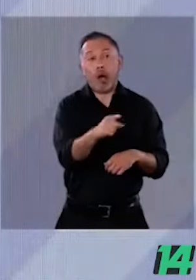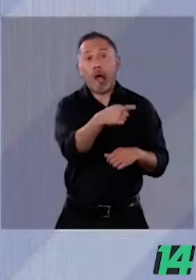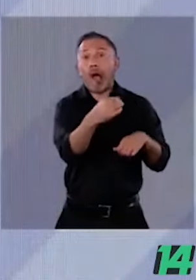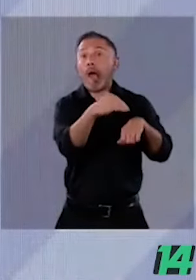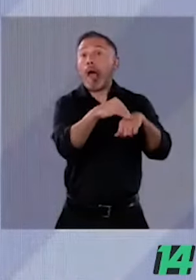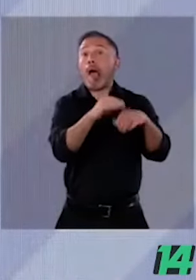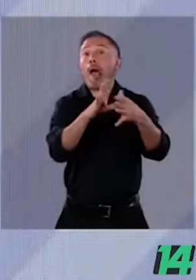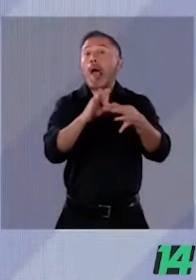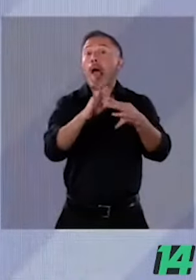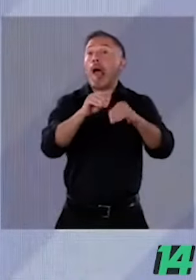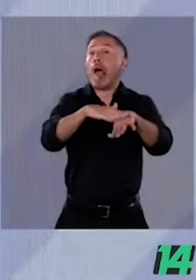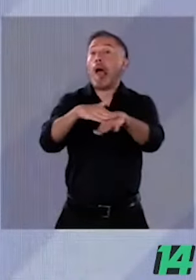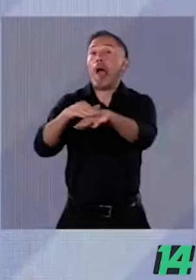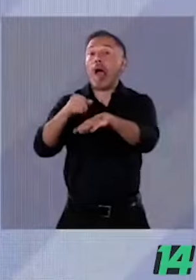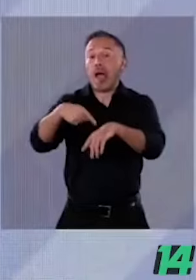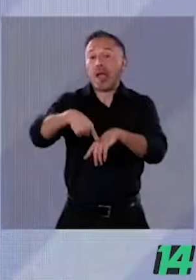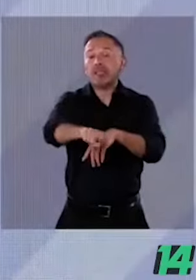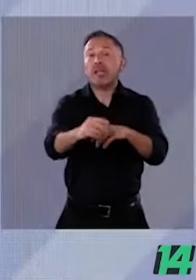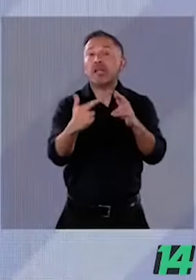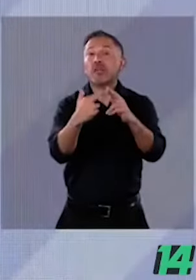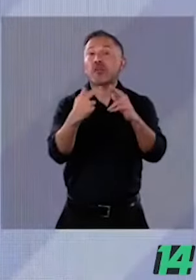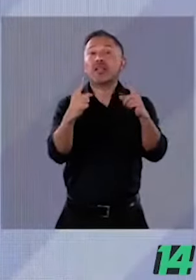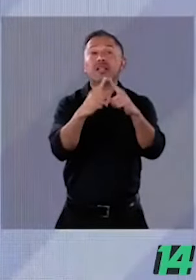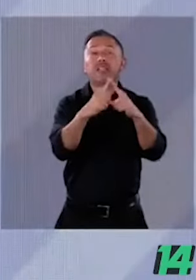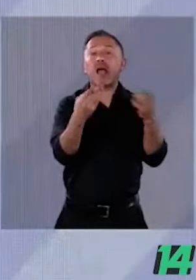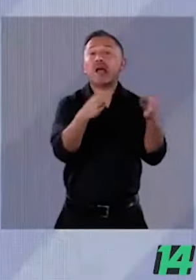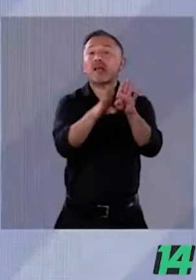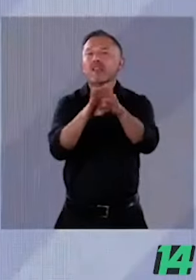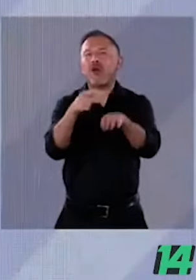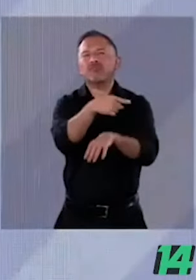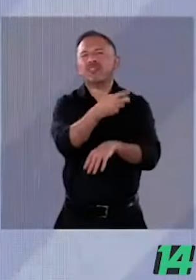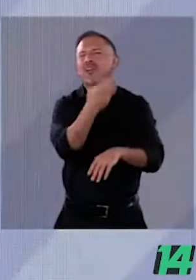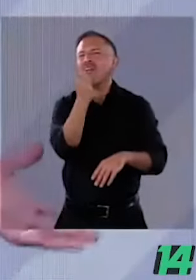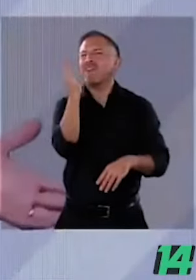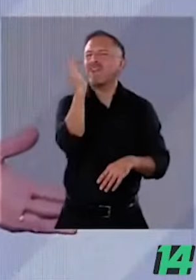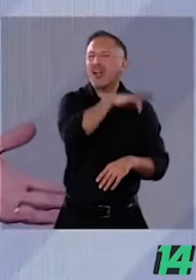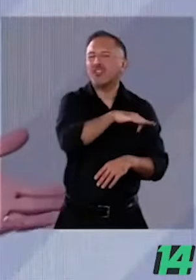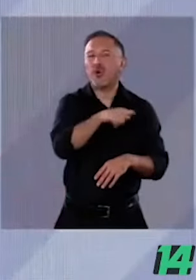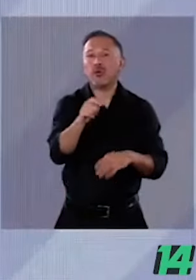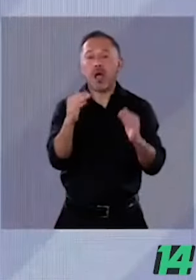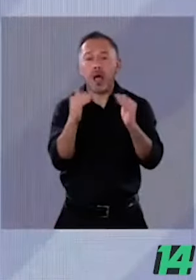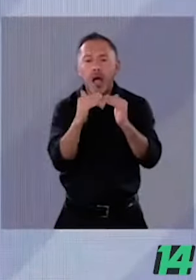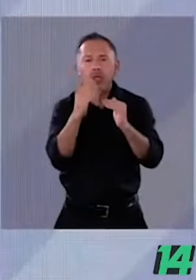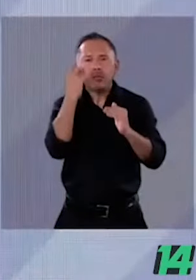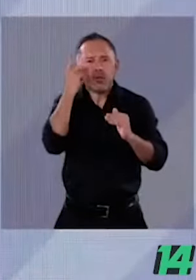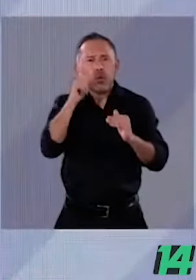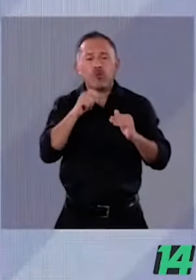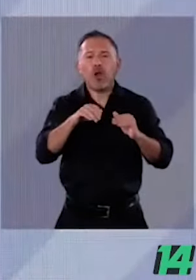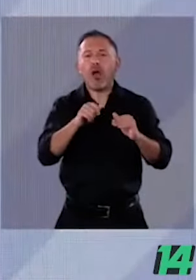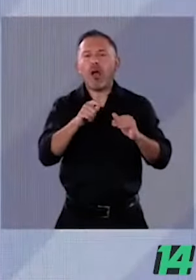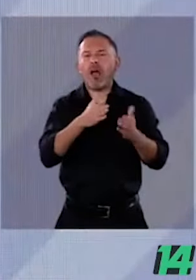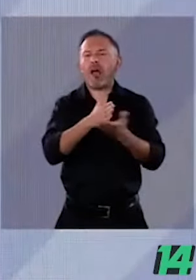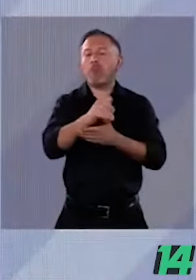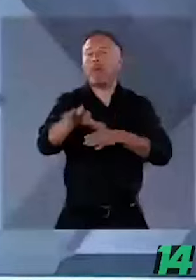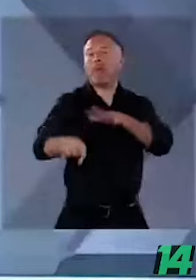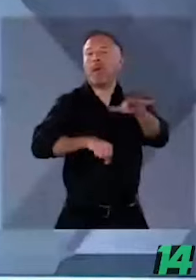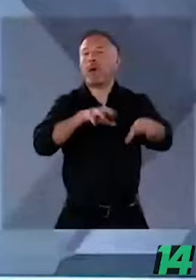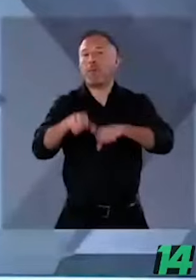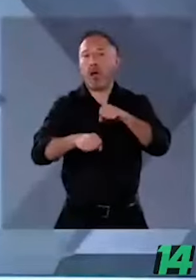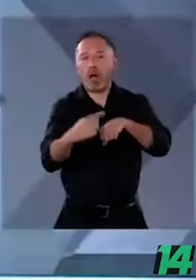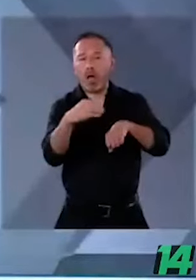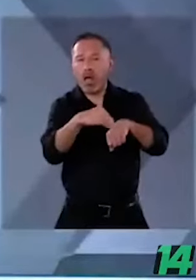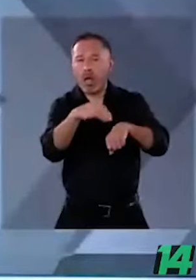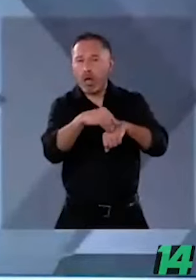Absolutamente falso. Y también están diciendo que vamos a anular la propiedad privada. Falso. Cerramos con su minuto, Xochitl Galvez.